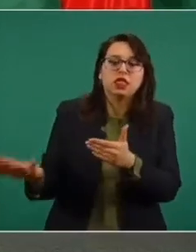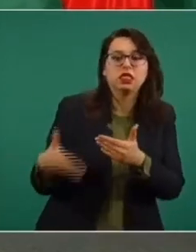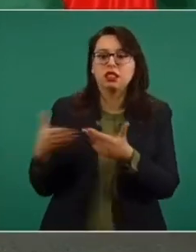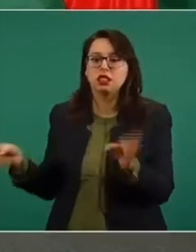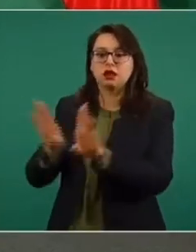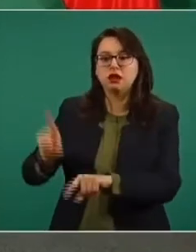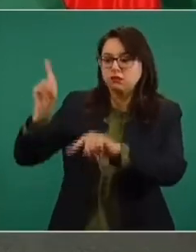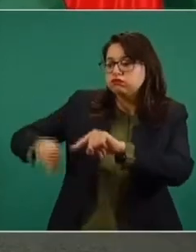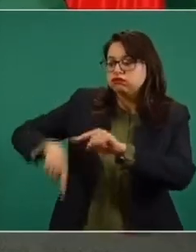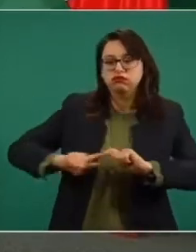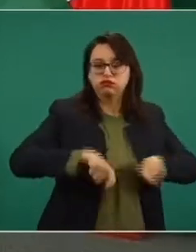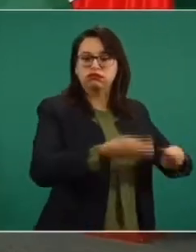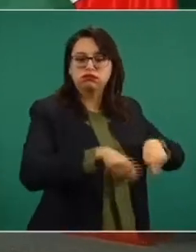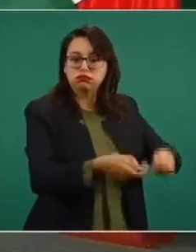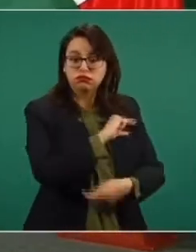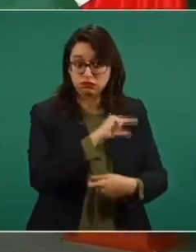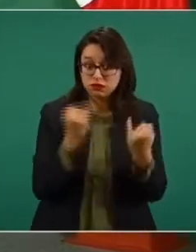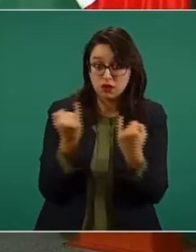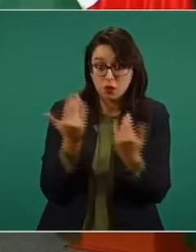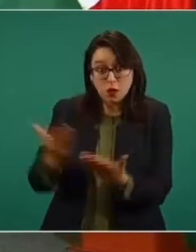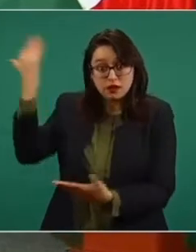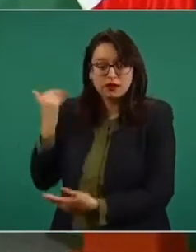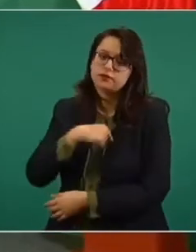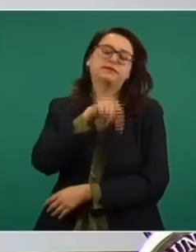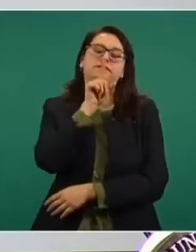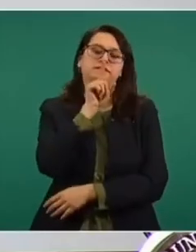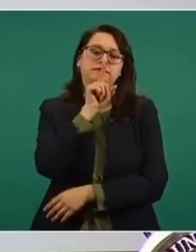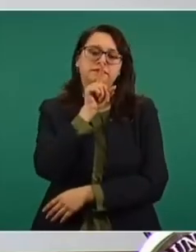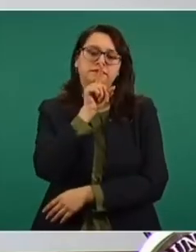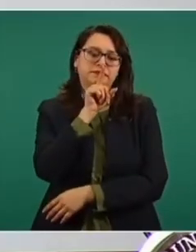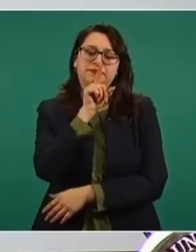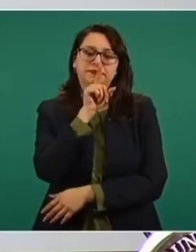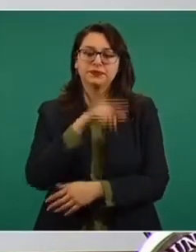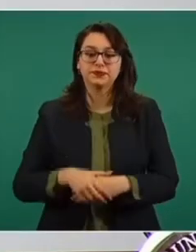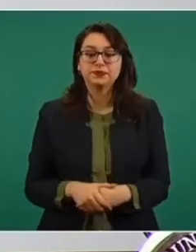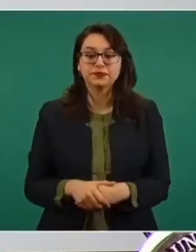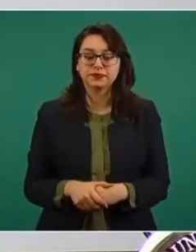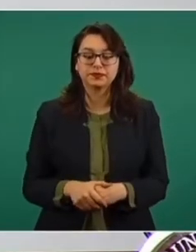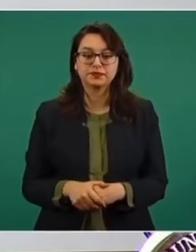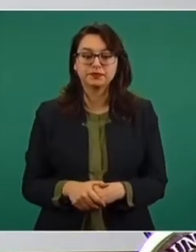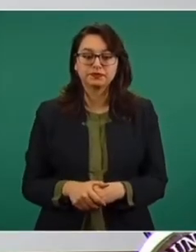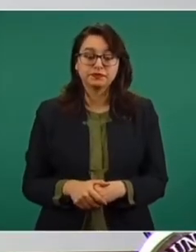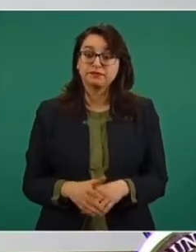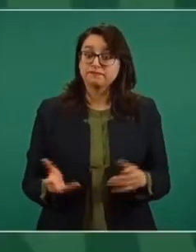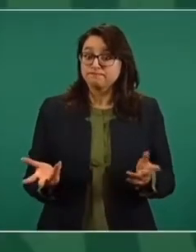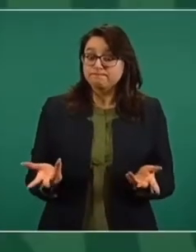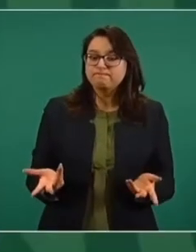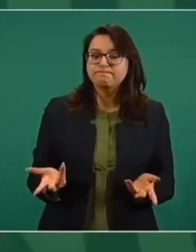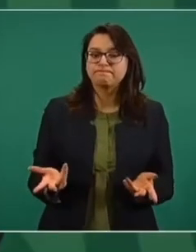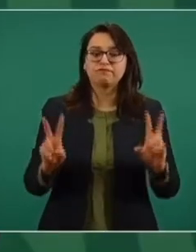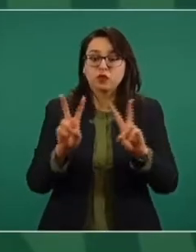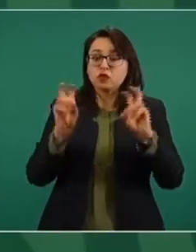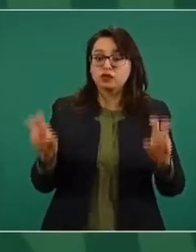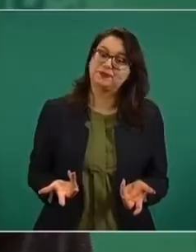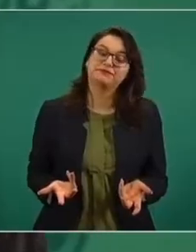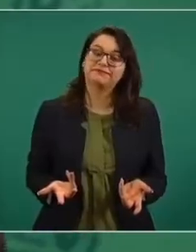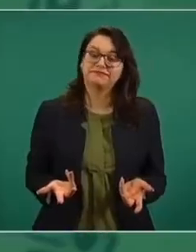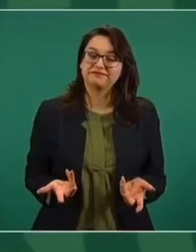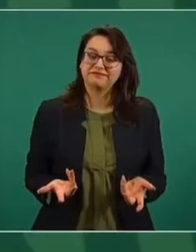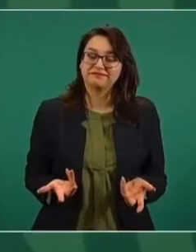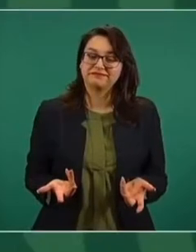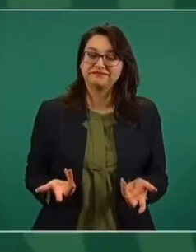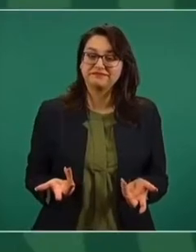cada vez más mercado a los particulares. Es un asunto de intereses,